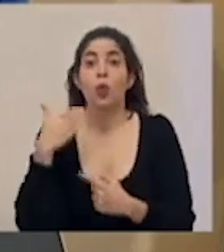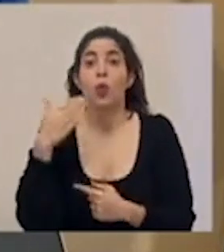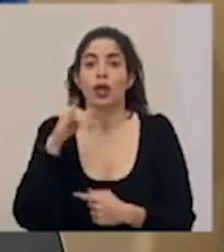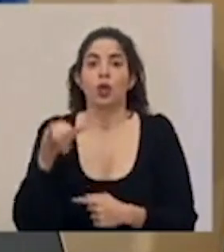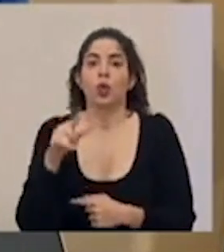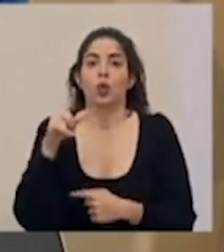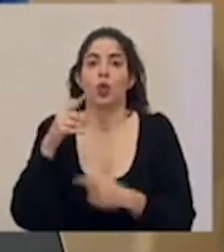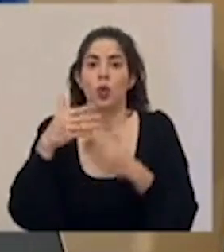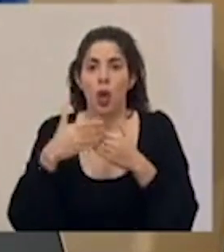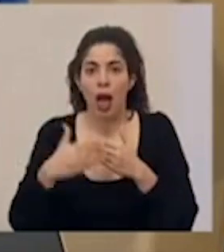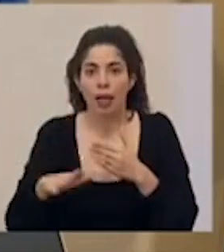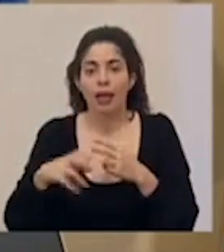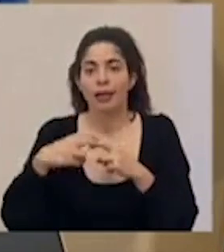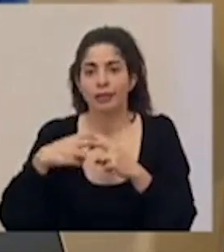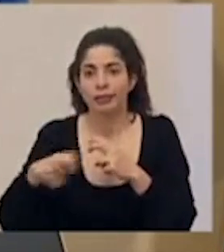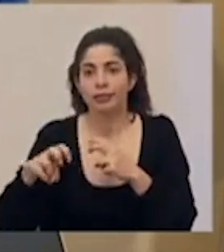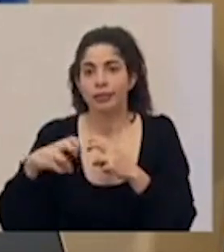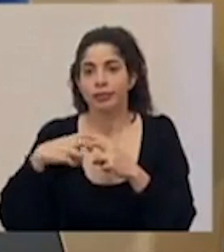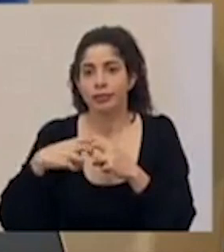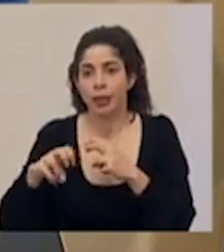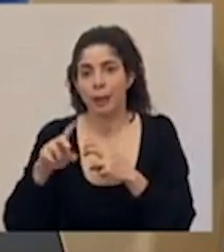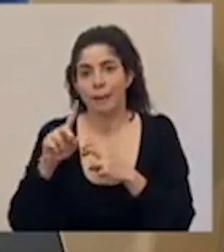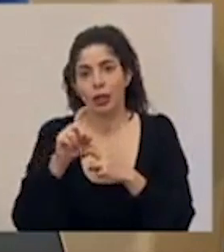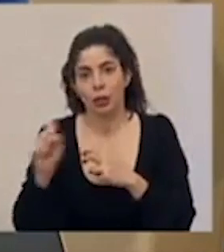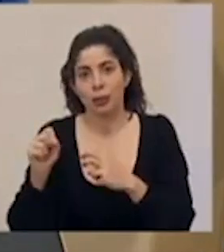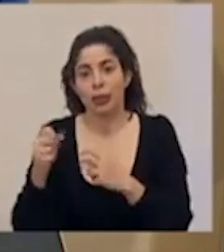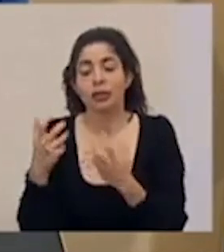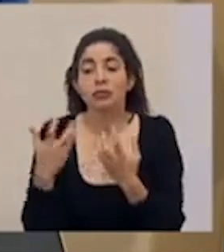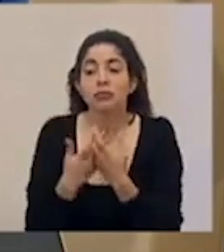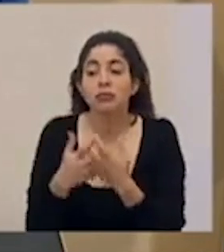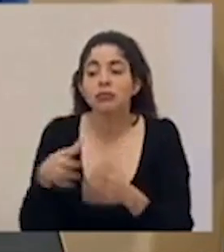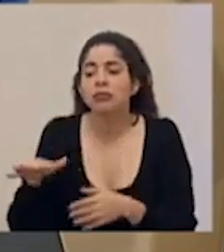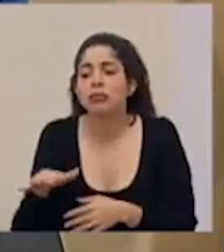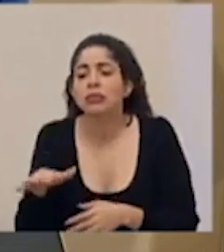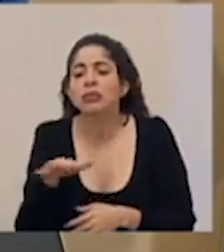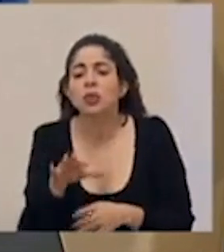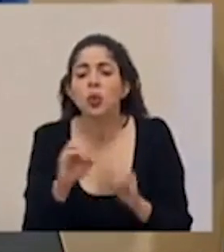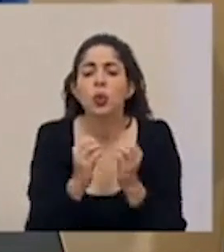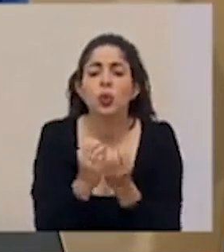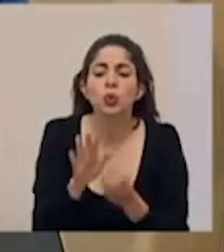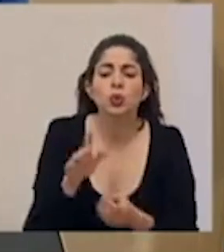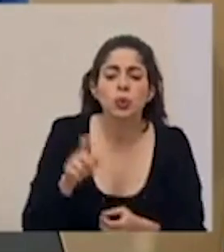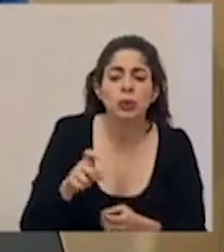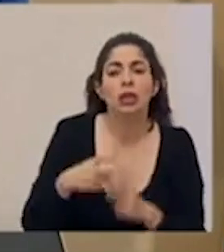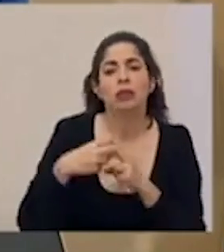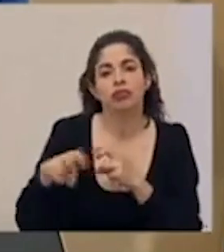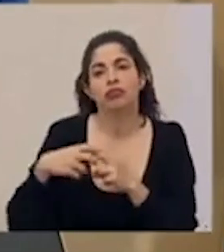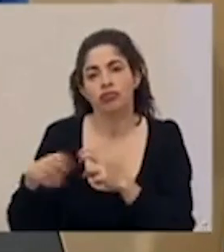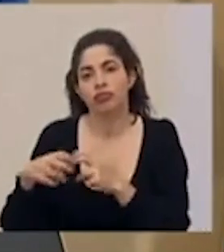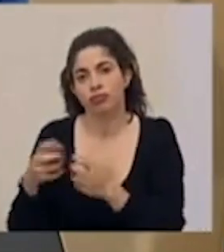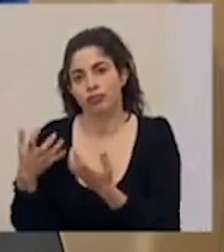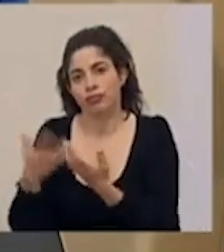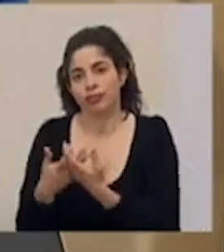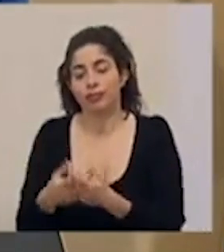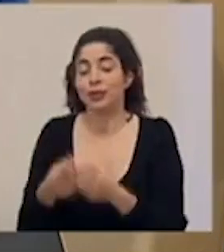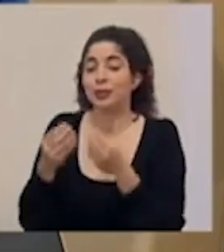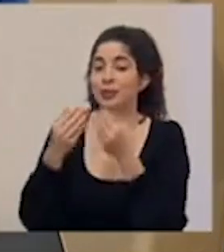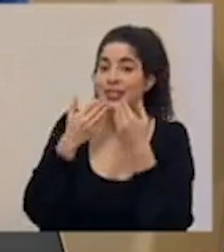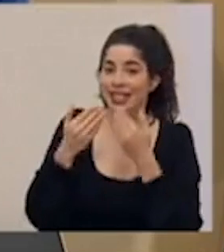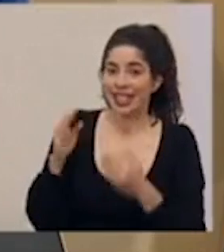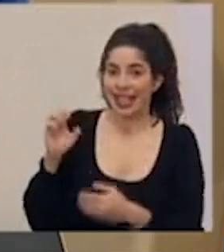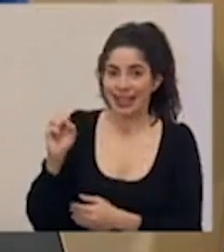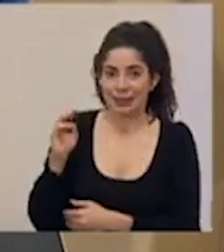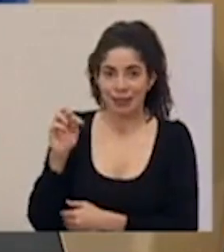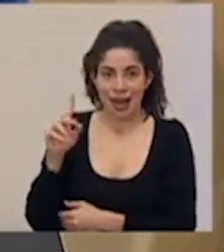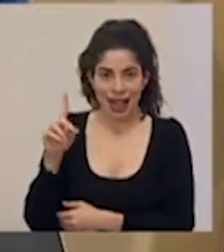en adelante, mes a mes, conforme las necesidades de cada una de las organizaciones. Muchísimas gracias a la